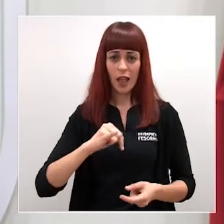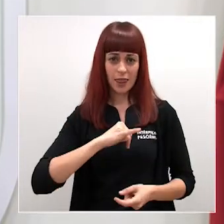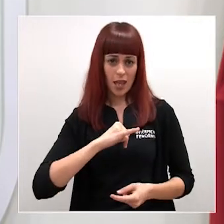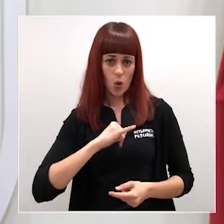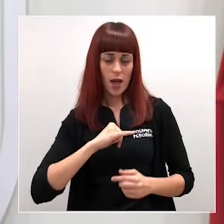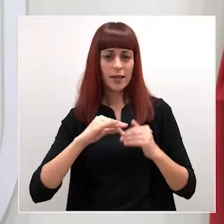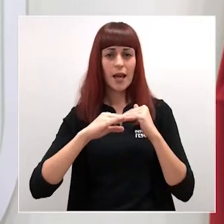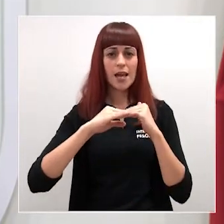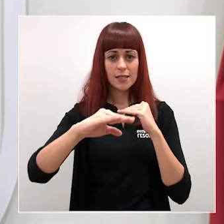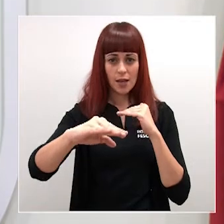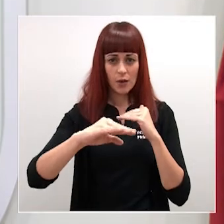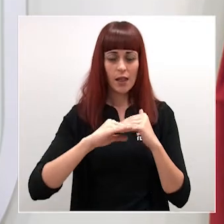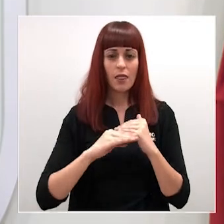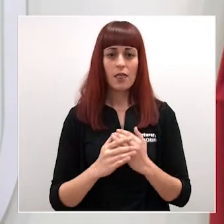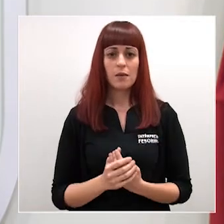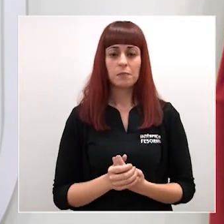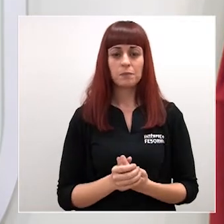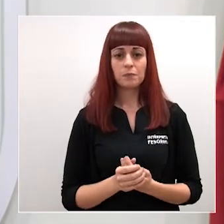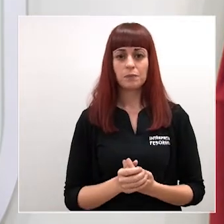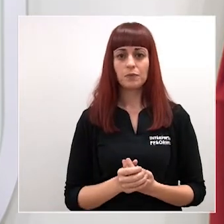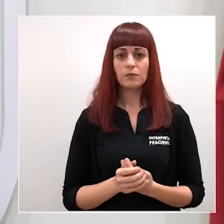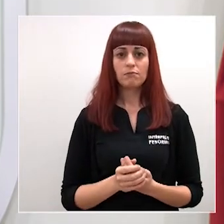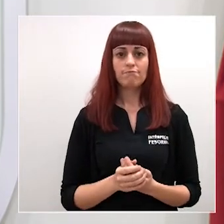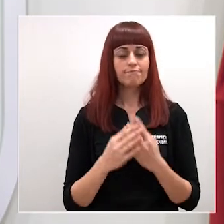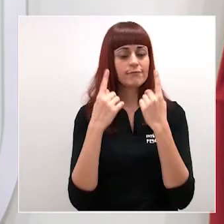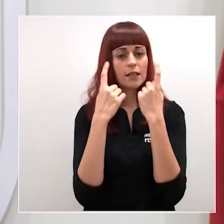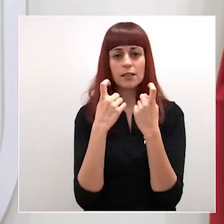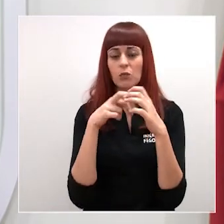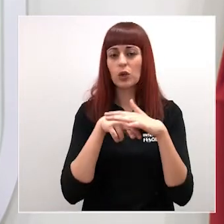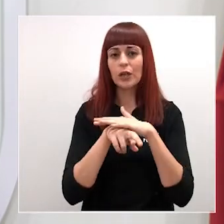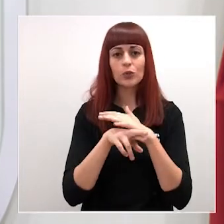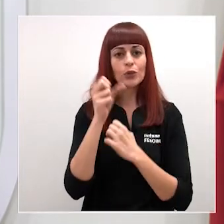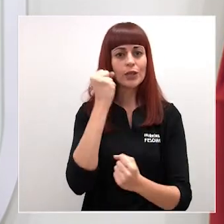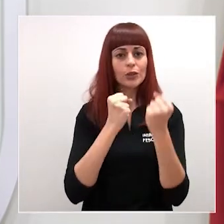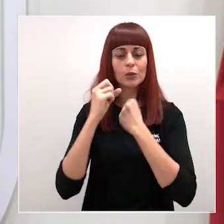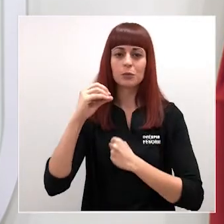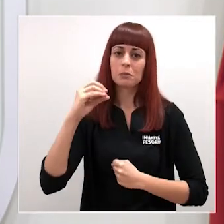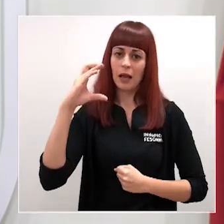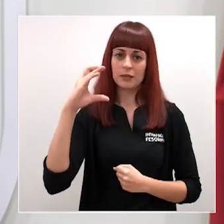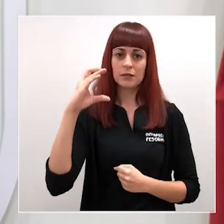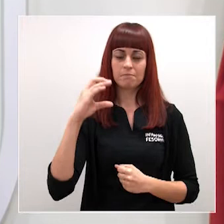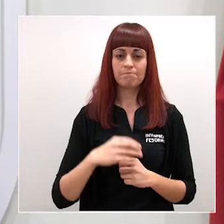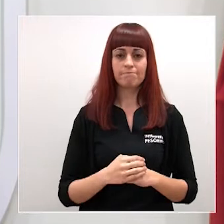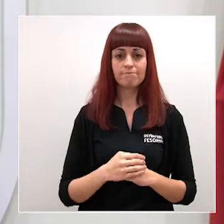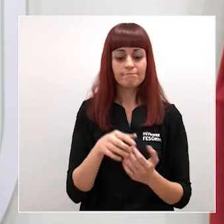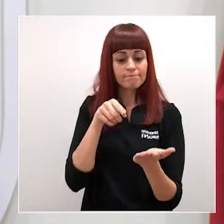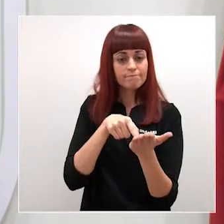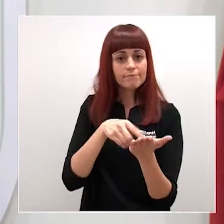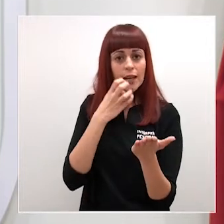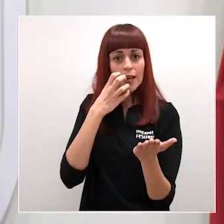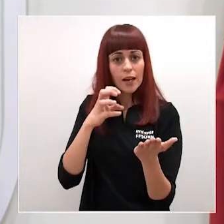lo que nos permitiría disponer de más recursos económicos y reclamamos además que la